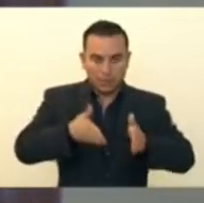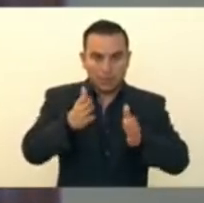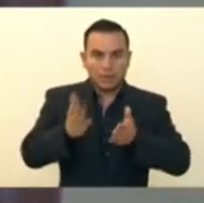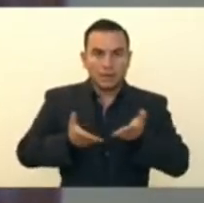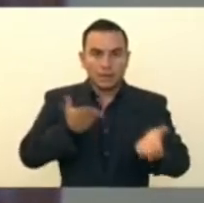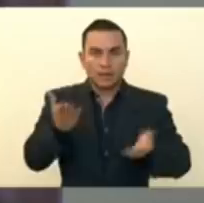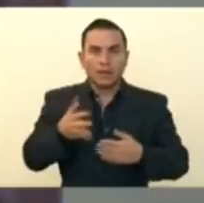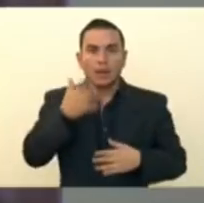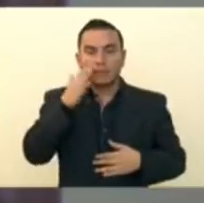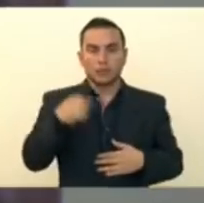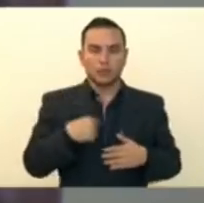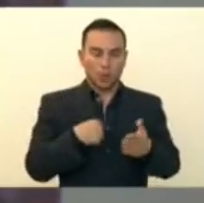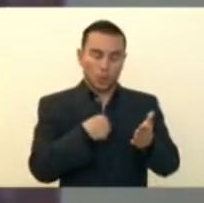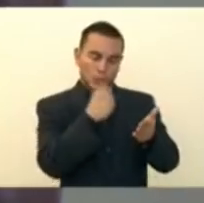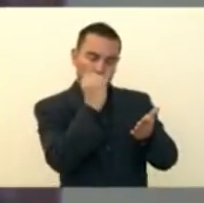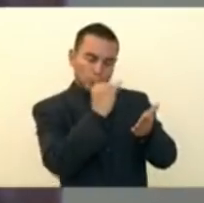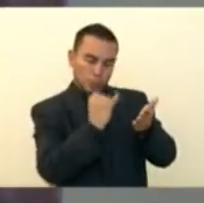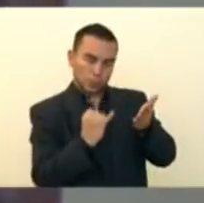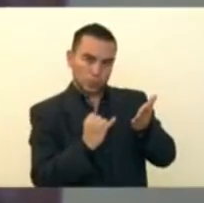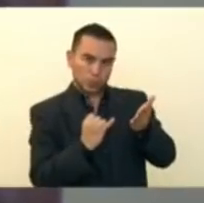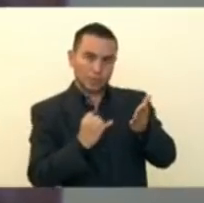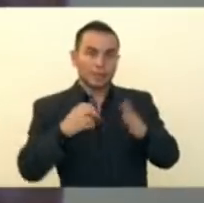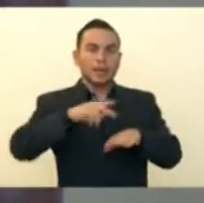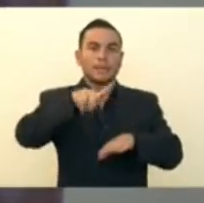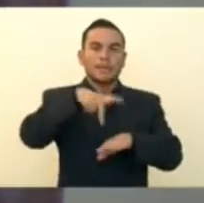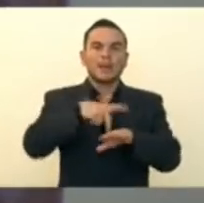caricaturas en el parque, ¿cómo voy a hacer?